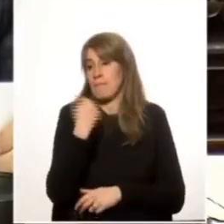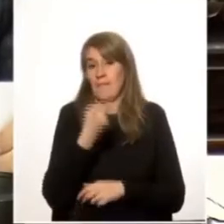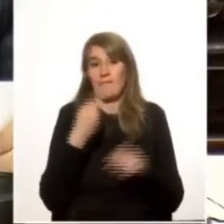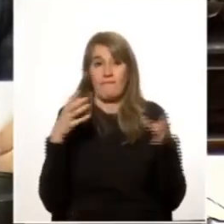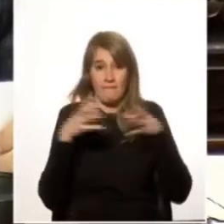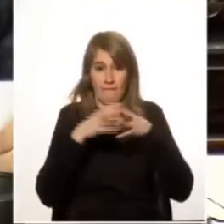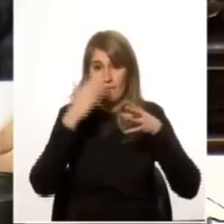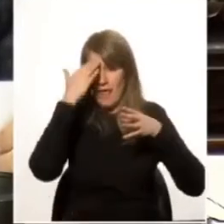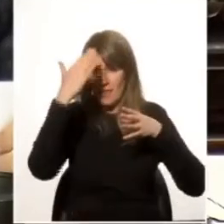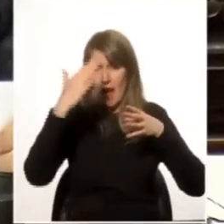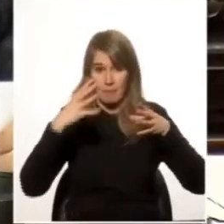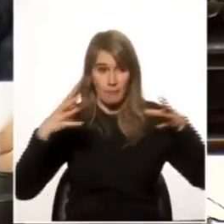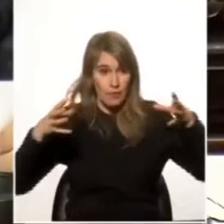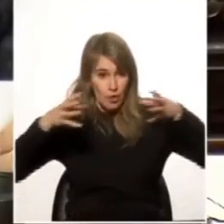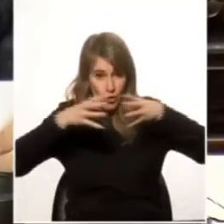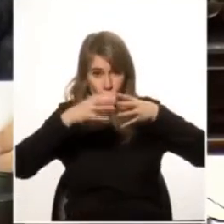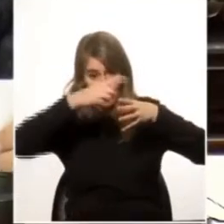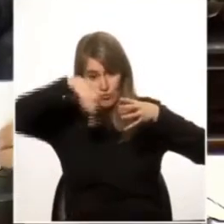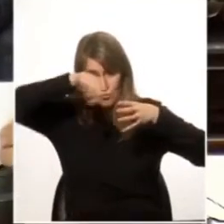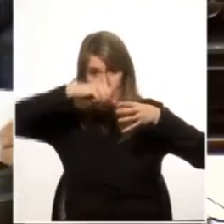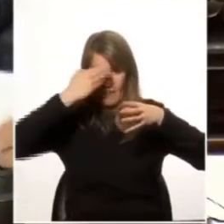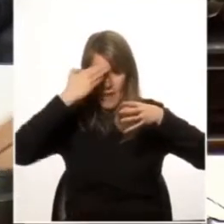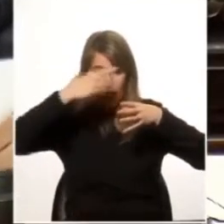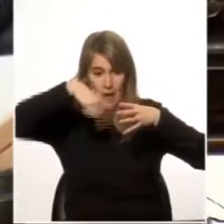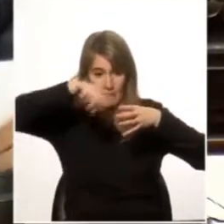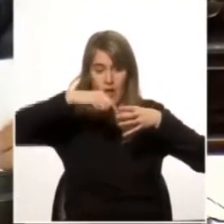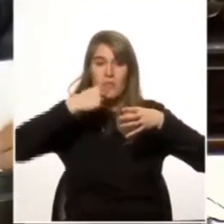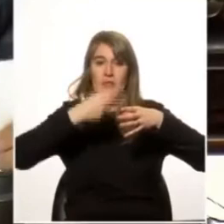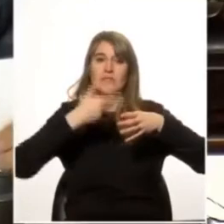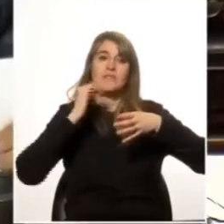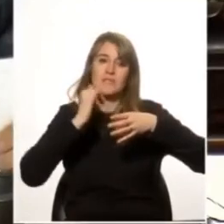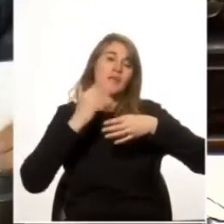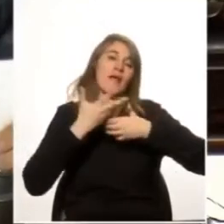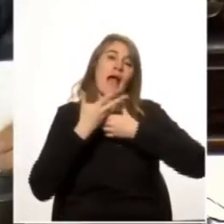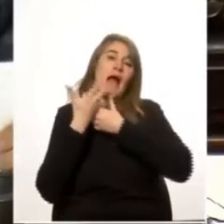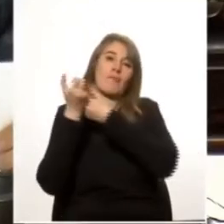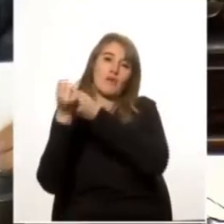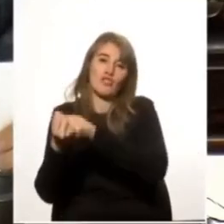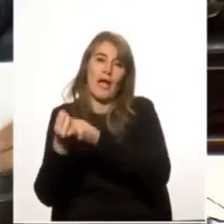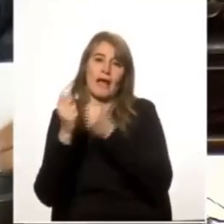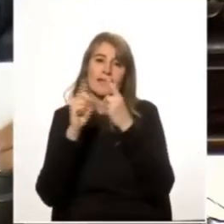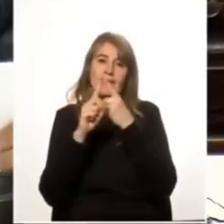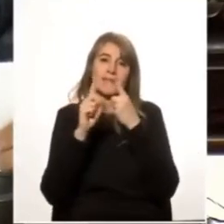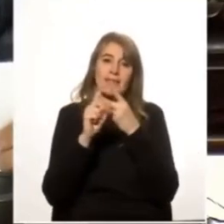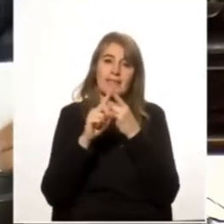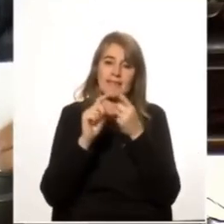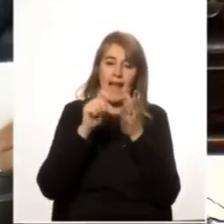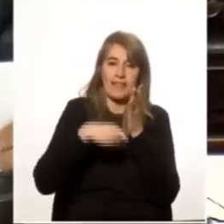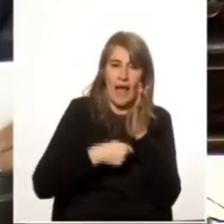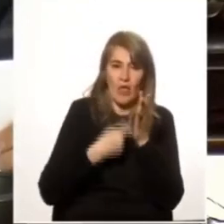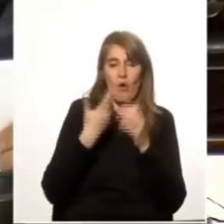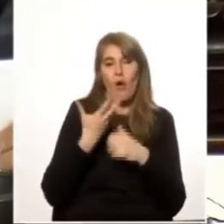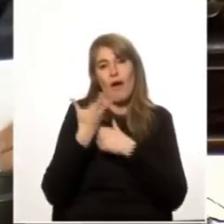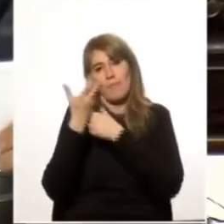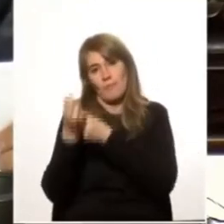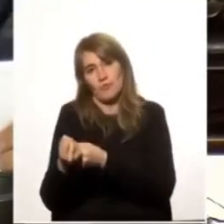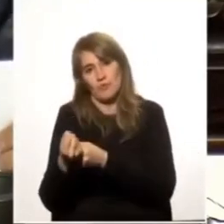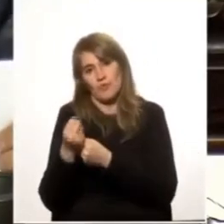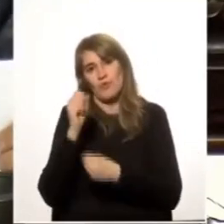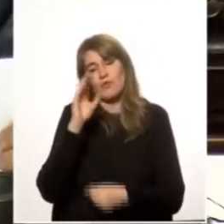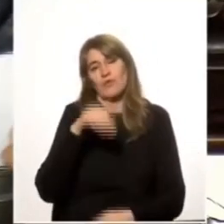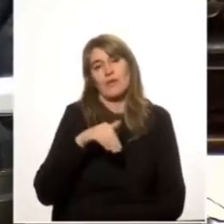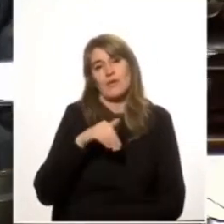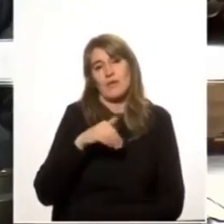resolvió primero apoyar la ratificación del tratado suscrito por nuestro gobierno y el gobierno